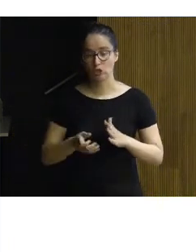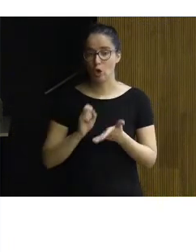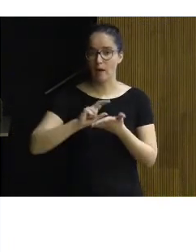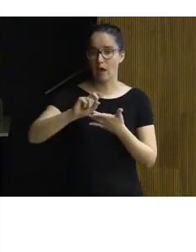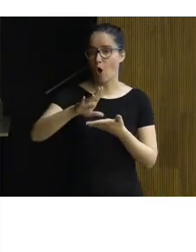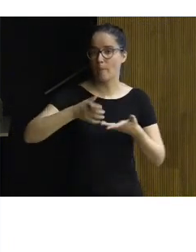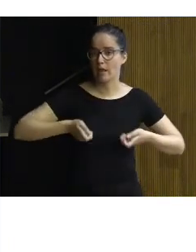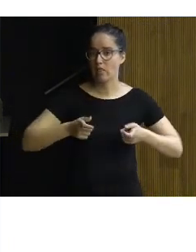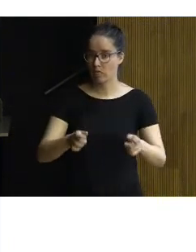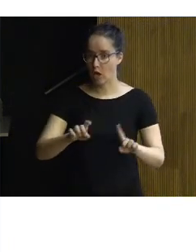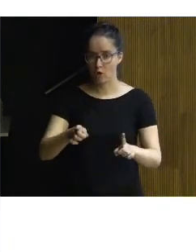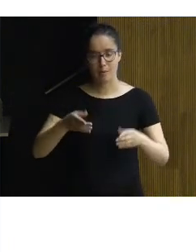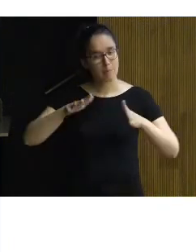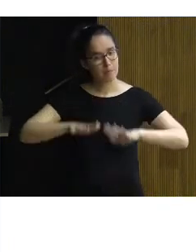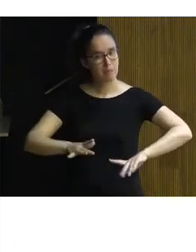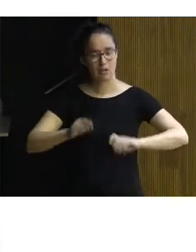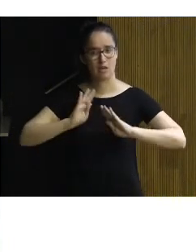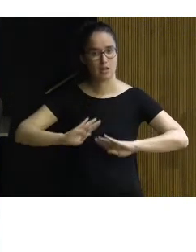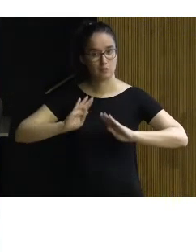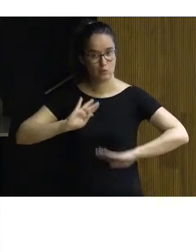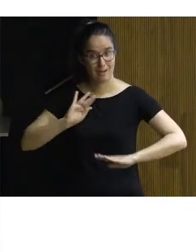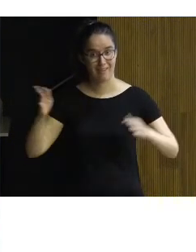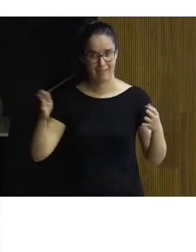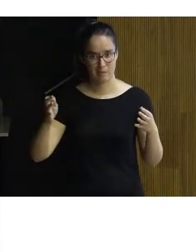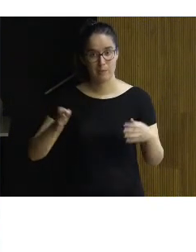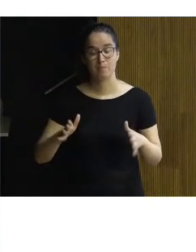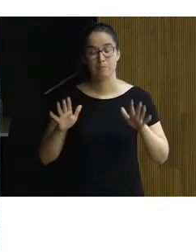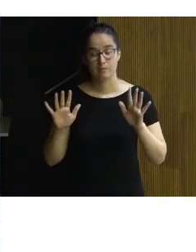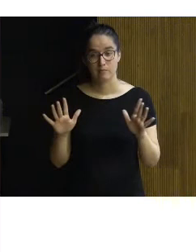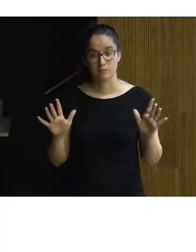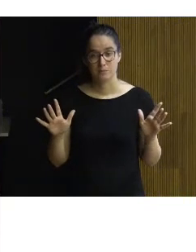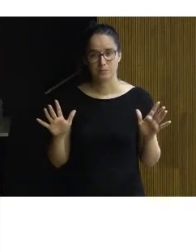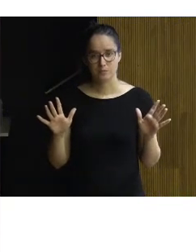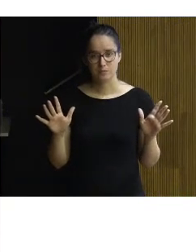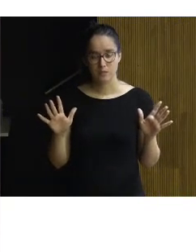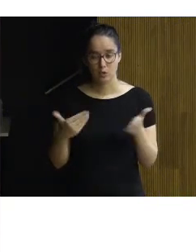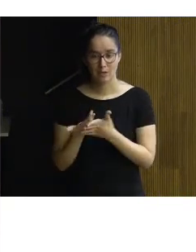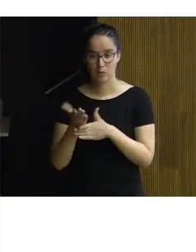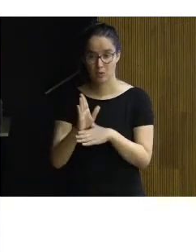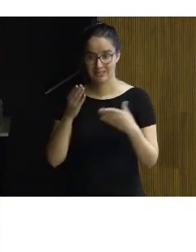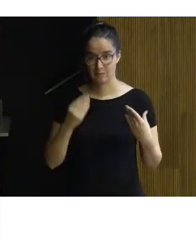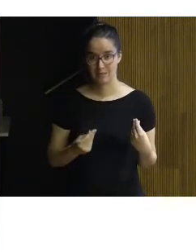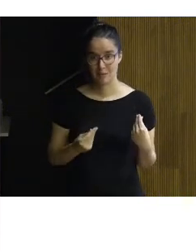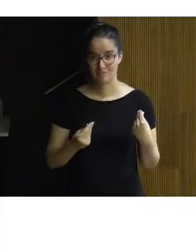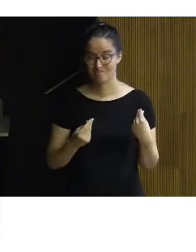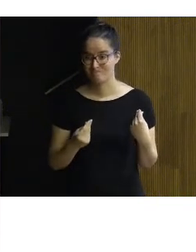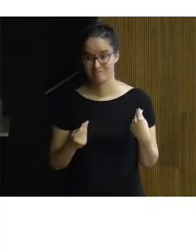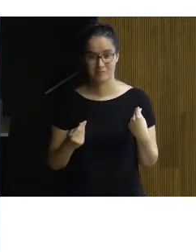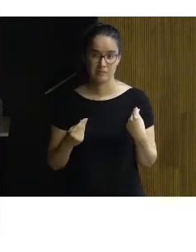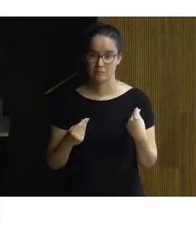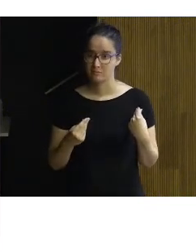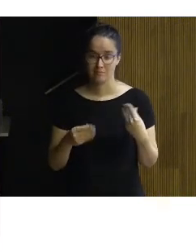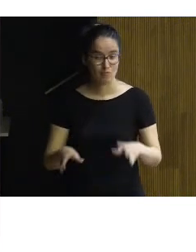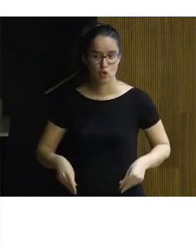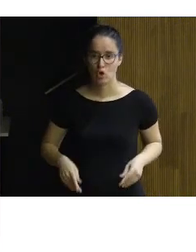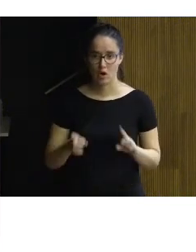disfrutar ¿no? sin embargo esta esta esta propuesta pues no pasó no fue